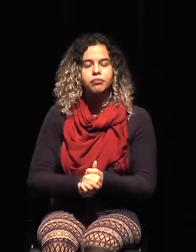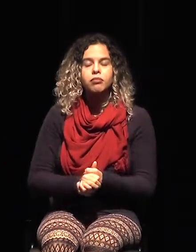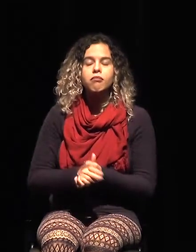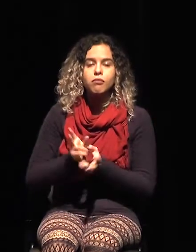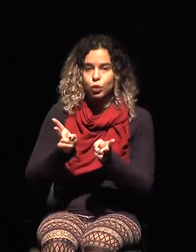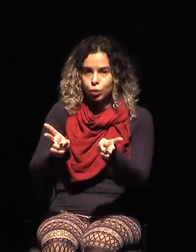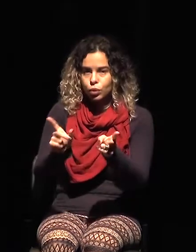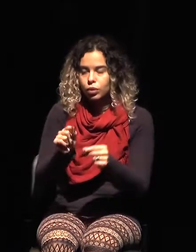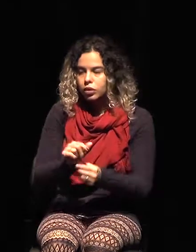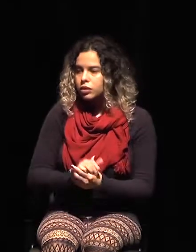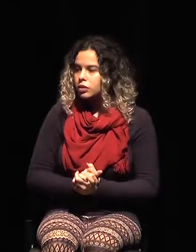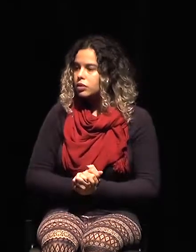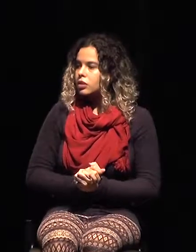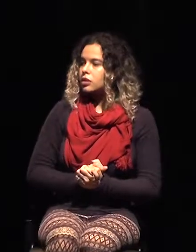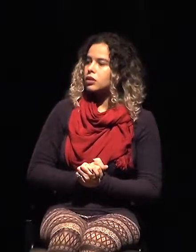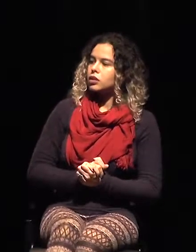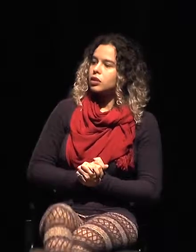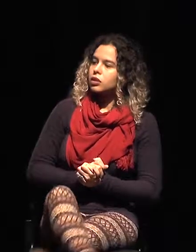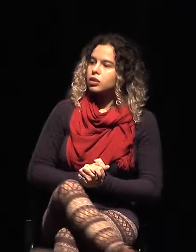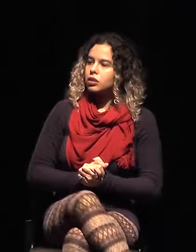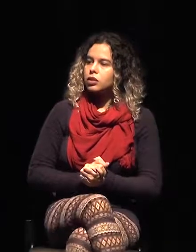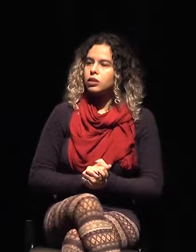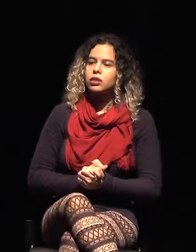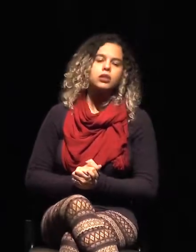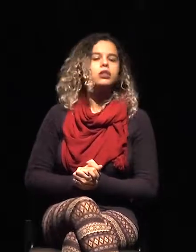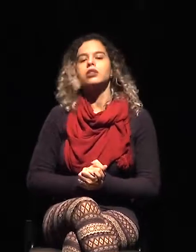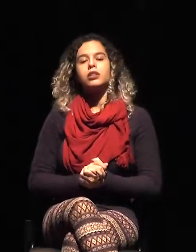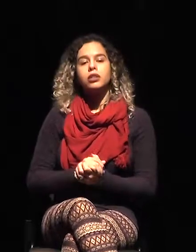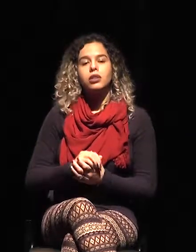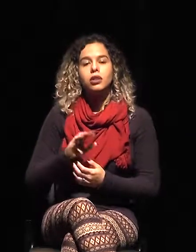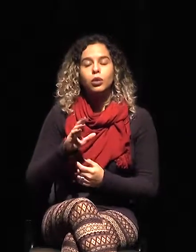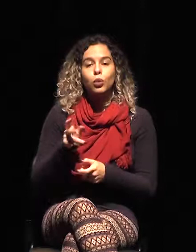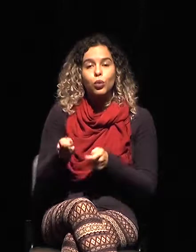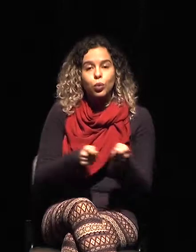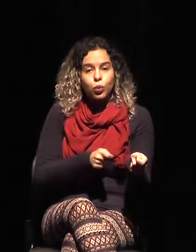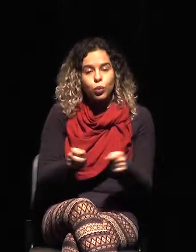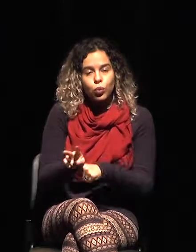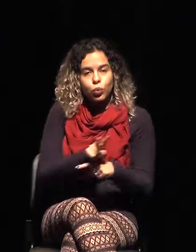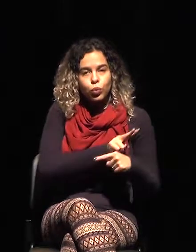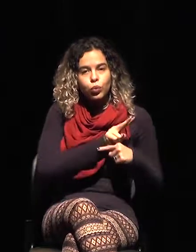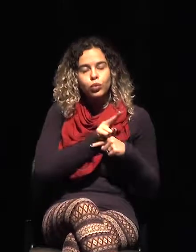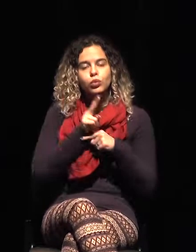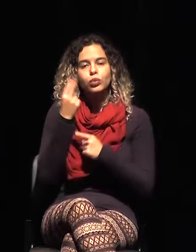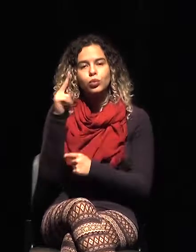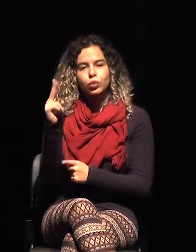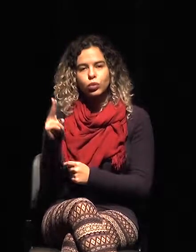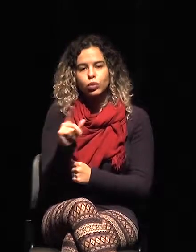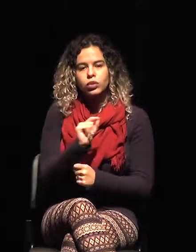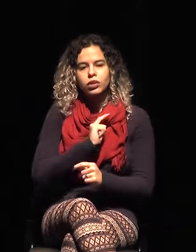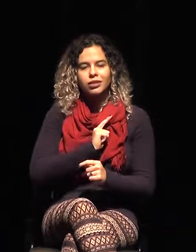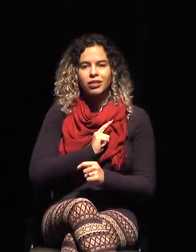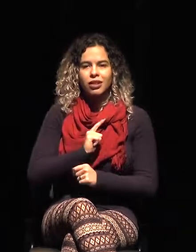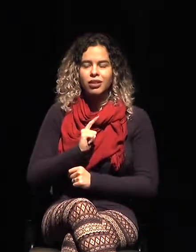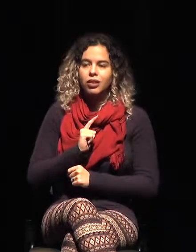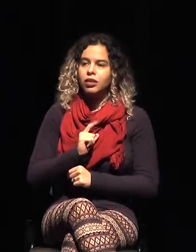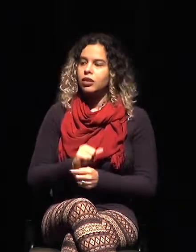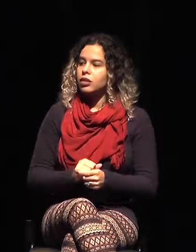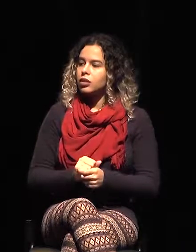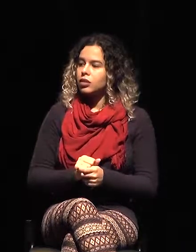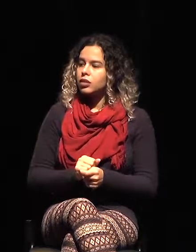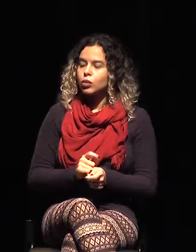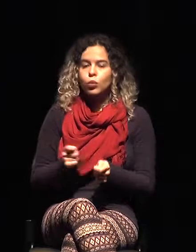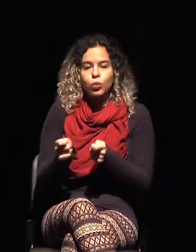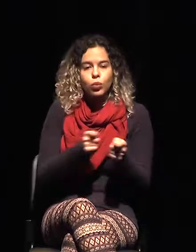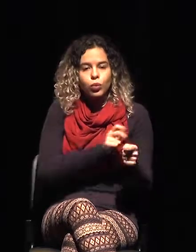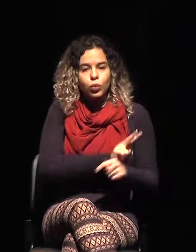La falta o ausencia de controles también es importante. Para que entiendan, tenemos una